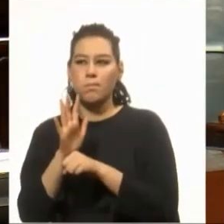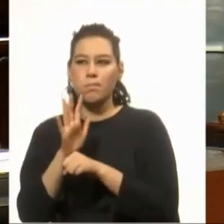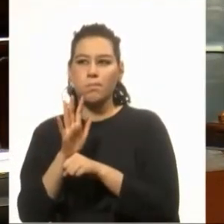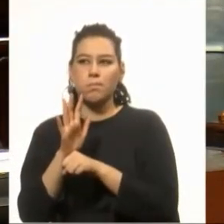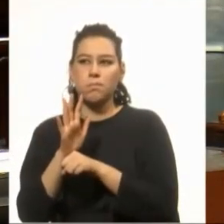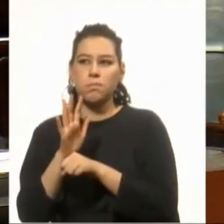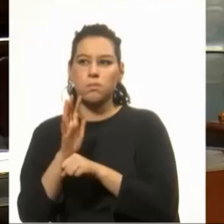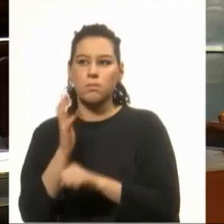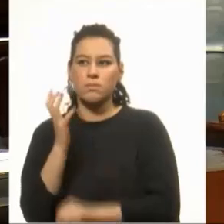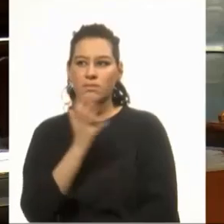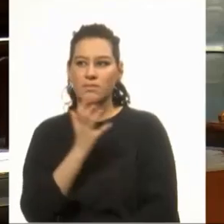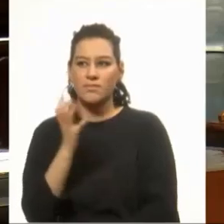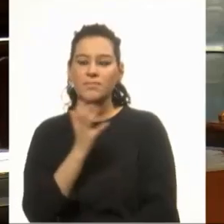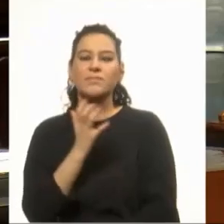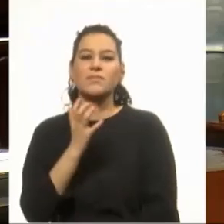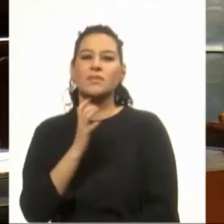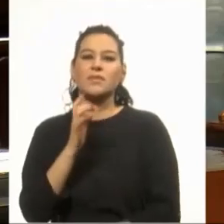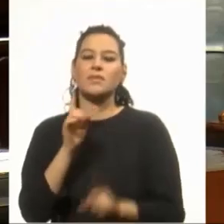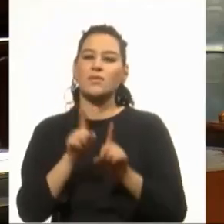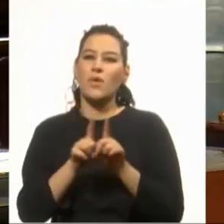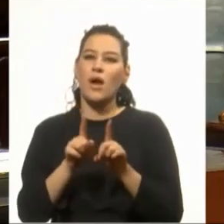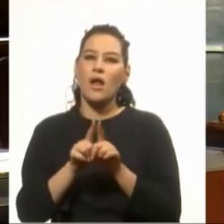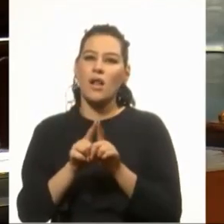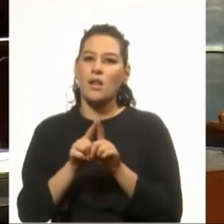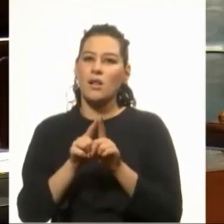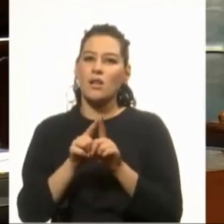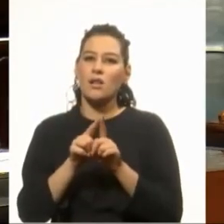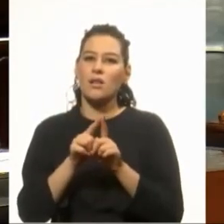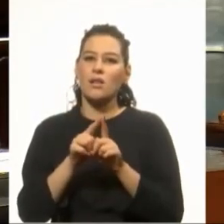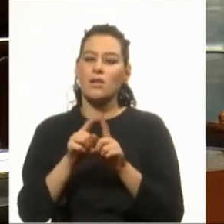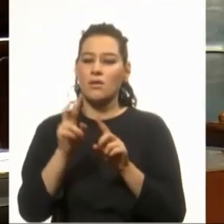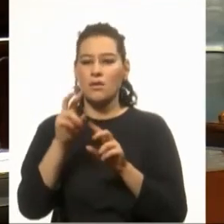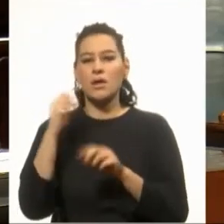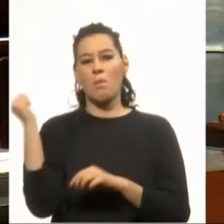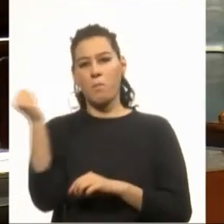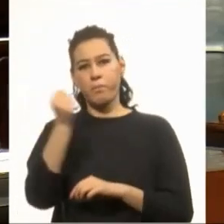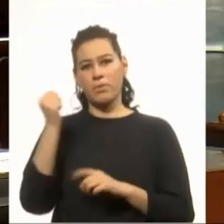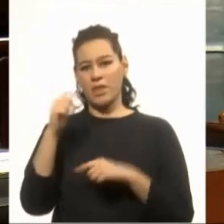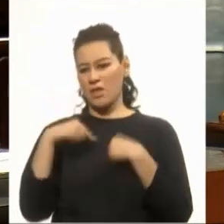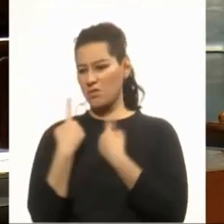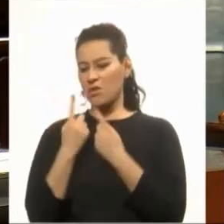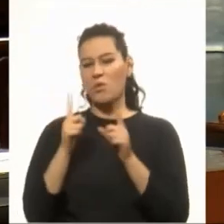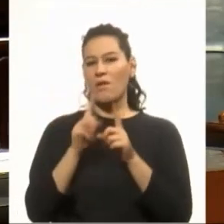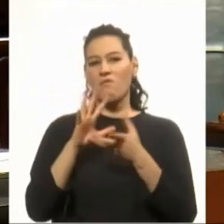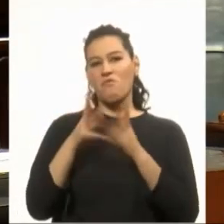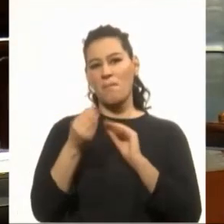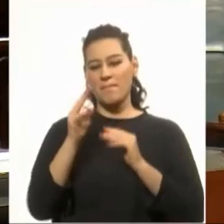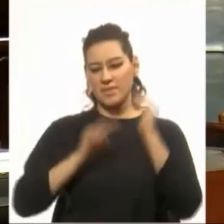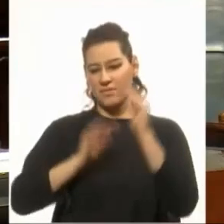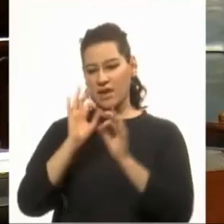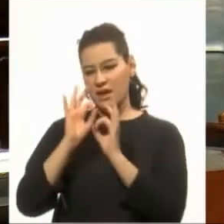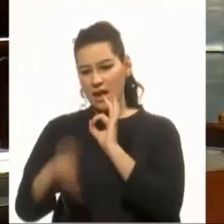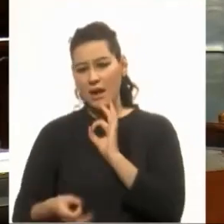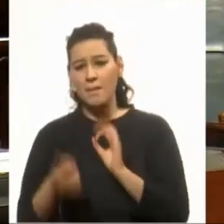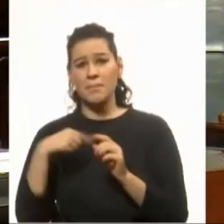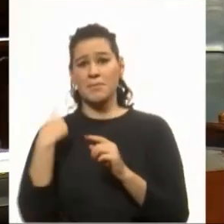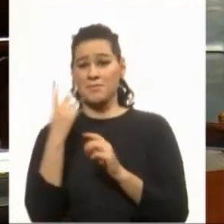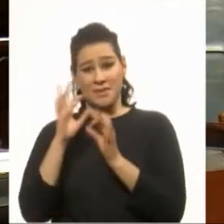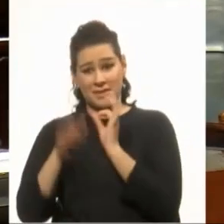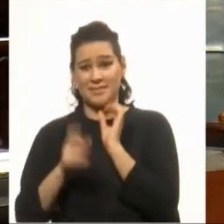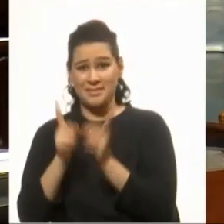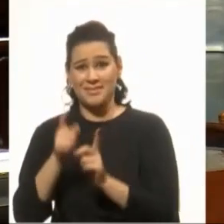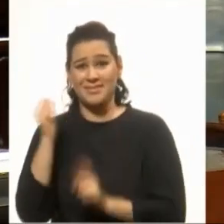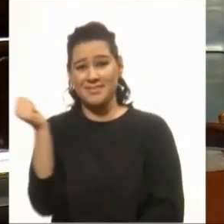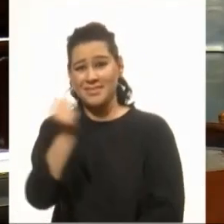ignorando la utilidad de la bosta en la fertilización de las huertas, ignorando que con bosta